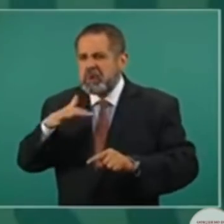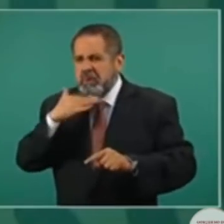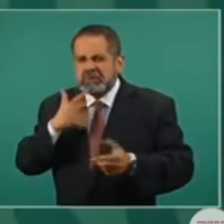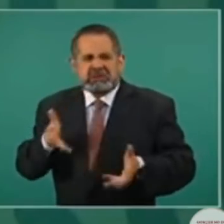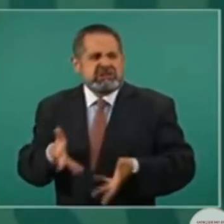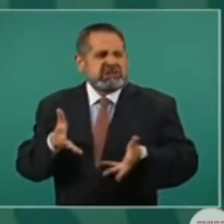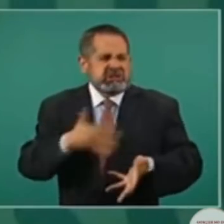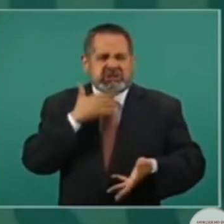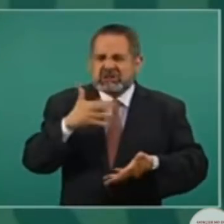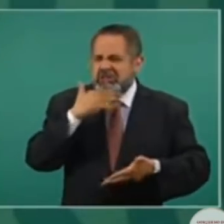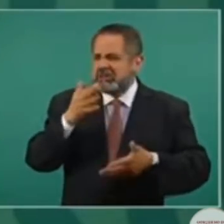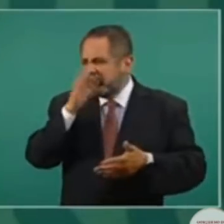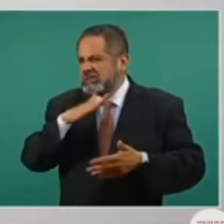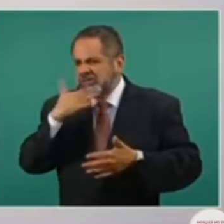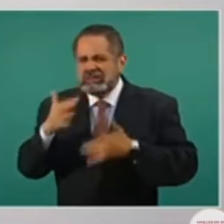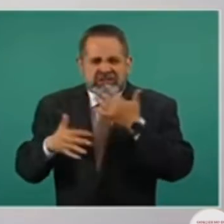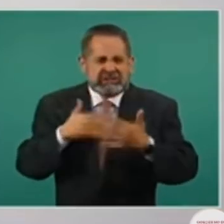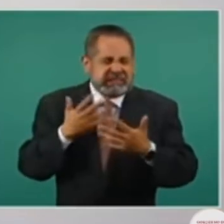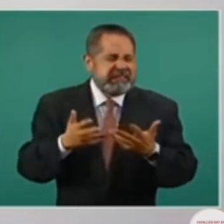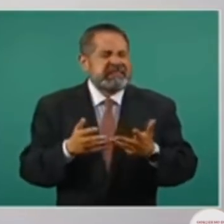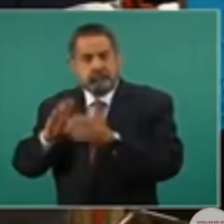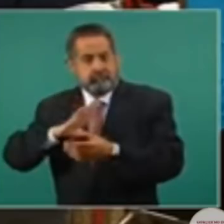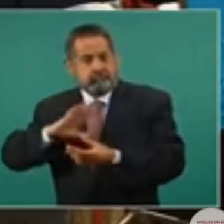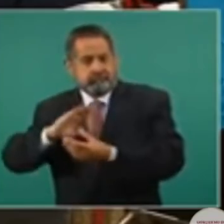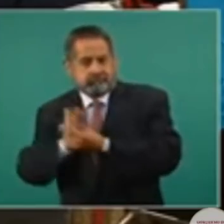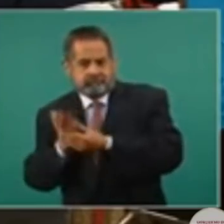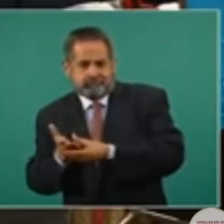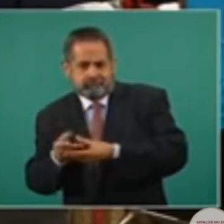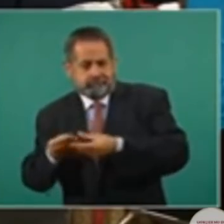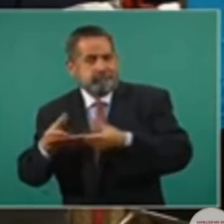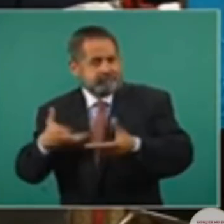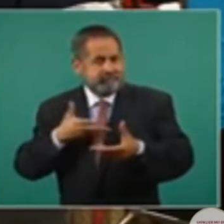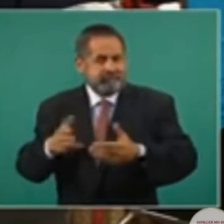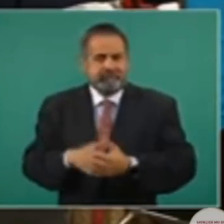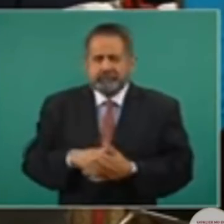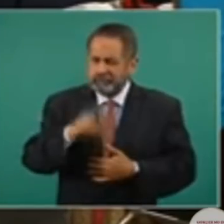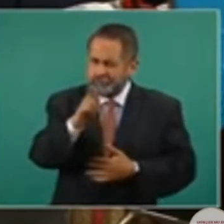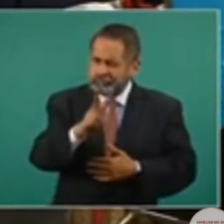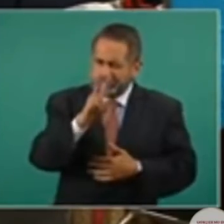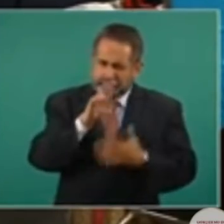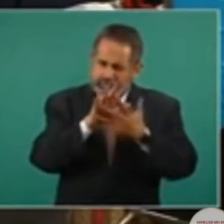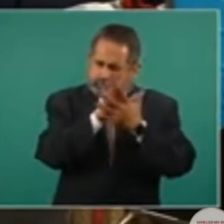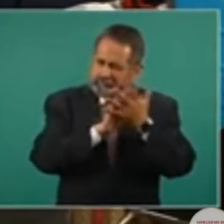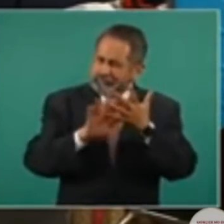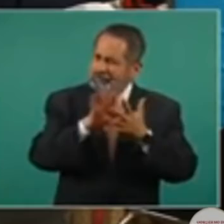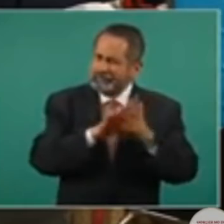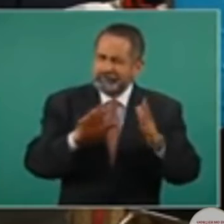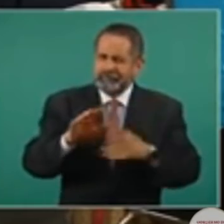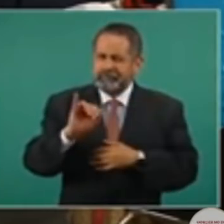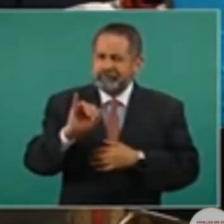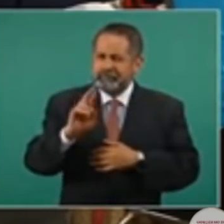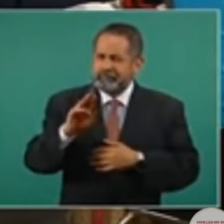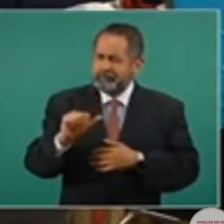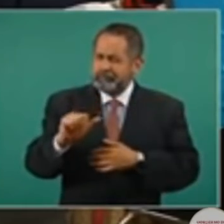a este gobierno. Vamos a ir al video muy rápidamente. Vemos muy fantasmal a Irmer Endira. La pregunta